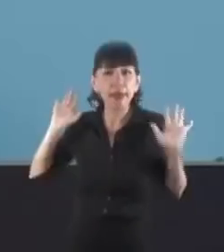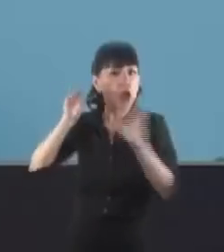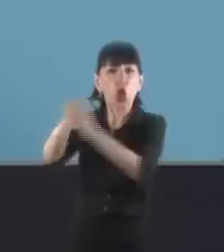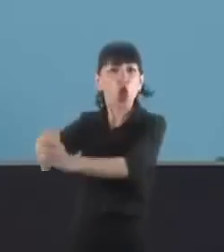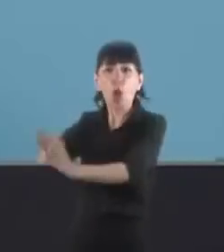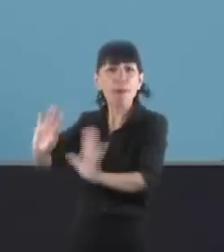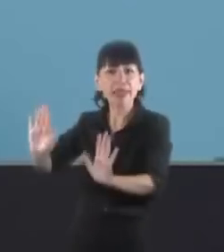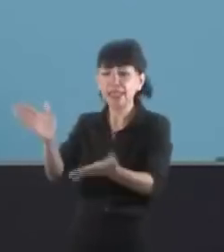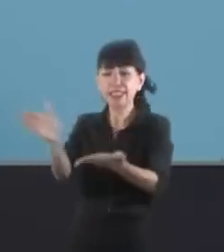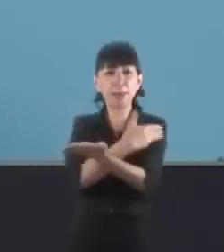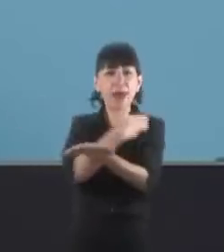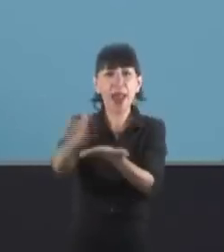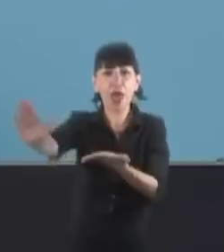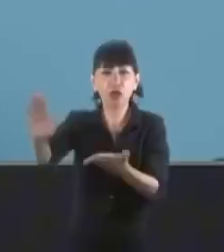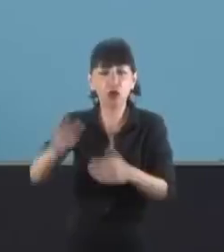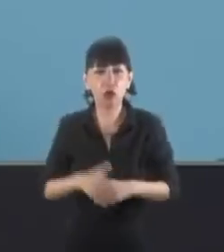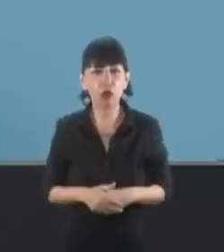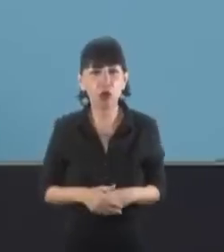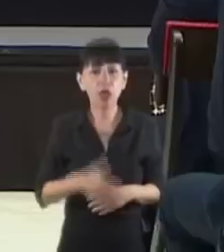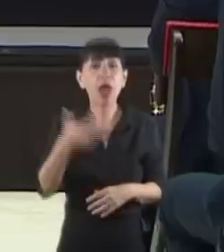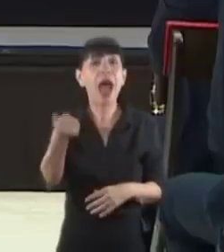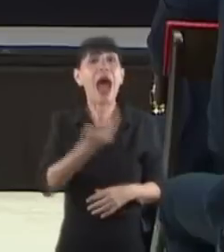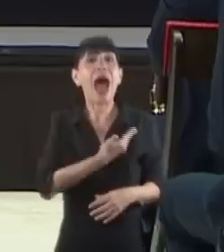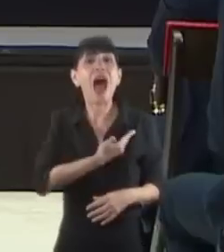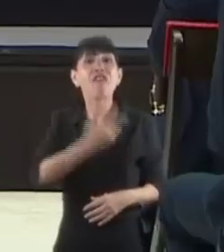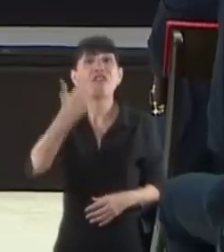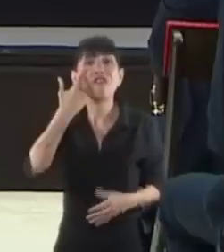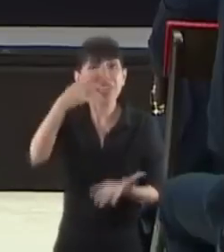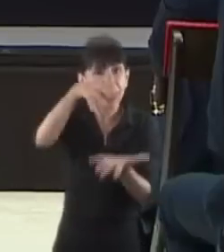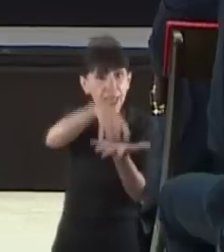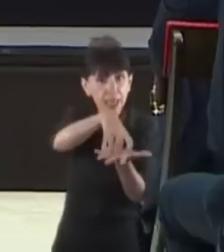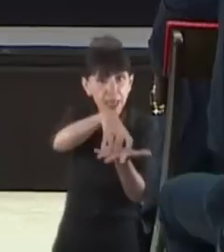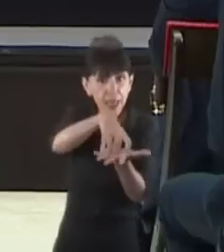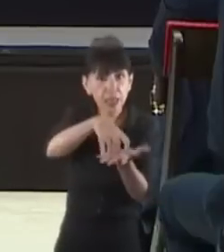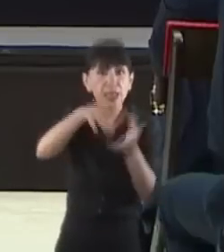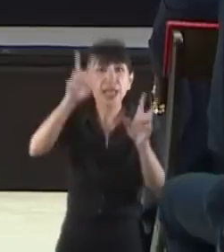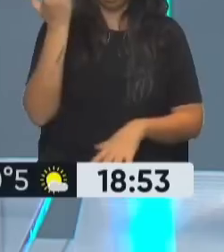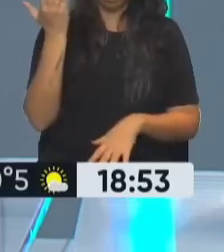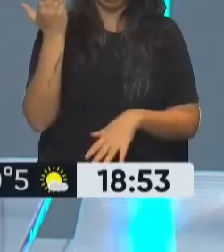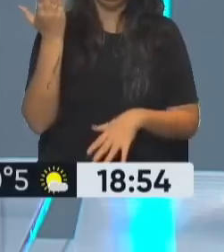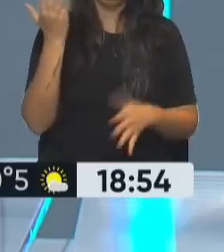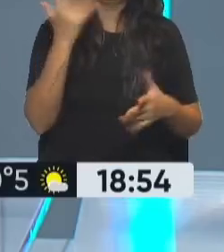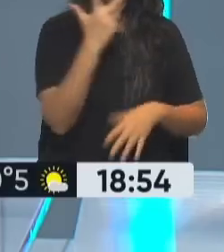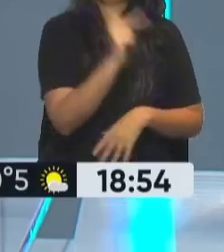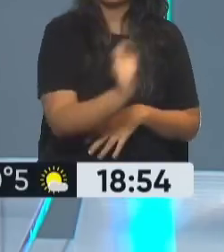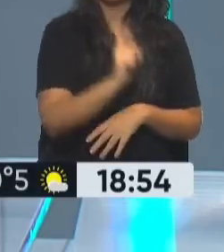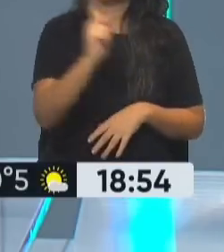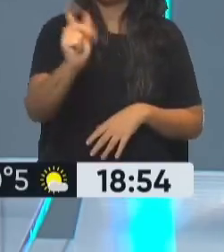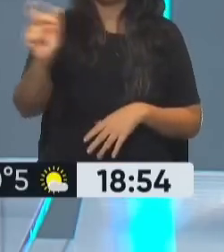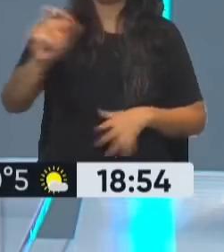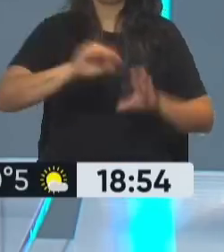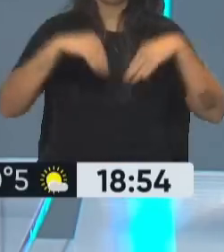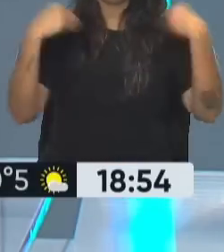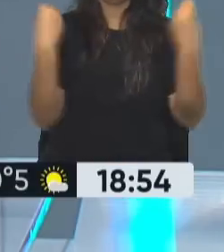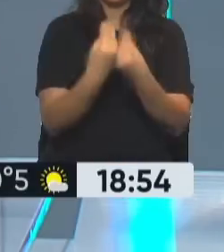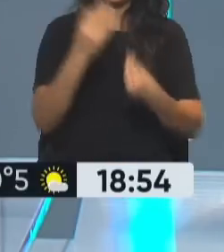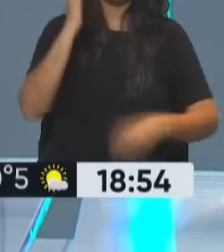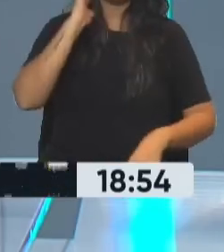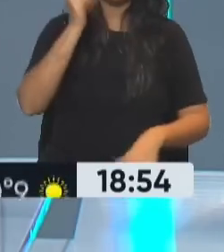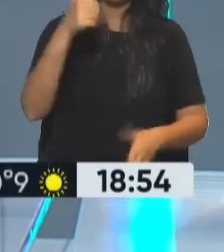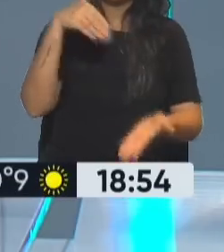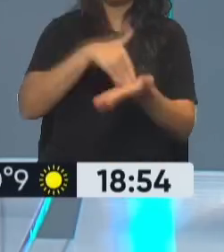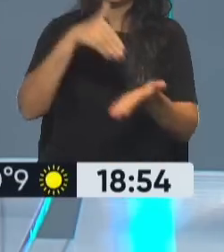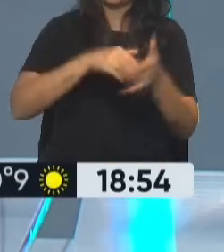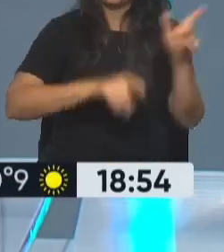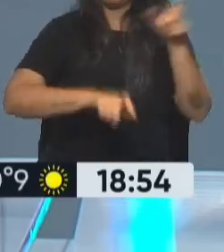de cuentas tras la información que se suben al sistema, aseguró. ¿Pero qué deberán hacer los jubilados y pensionados tras